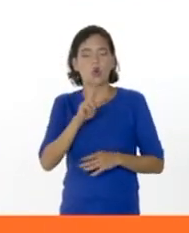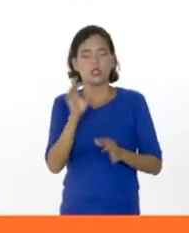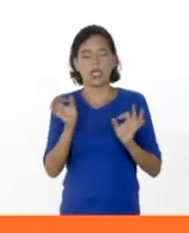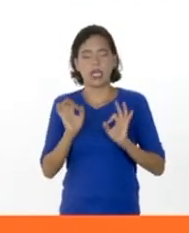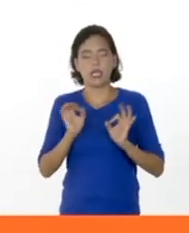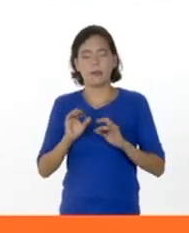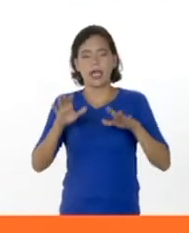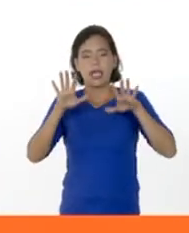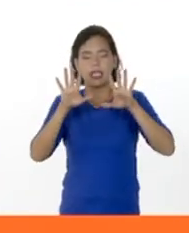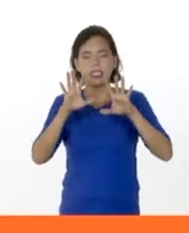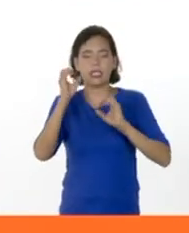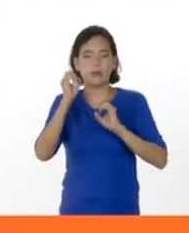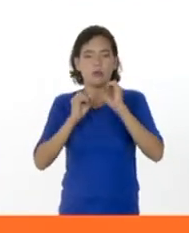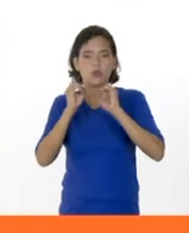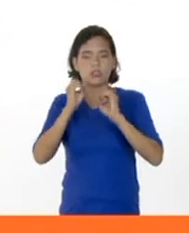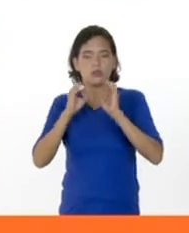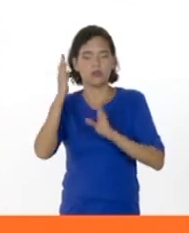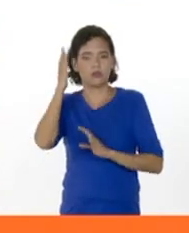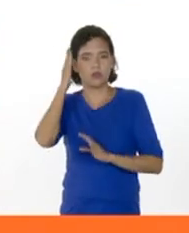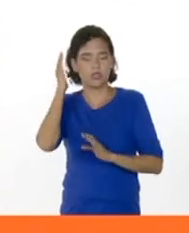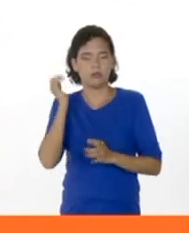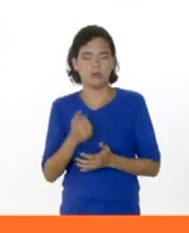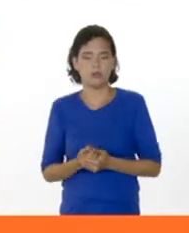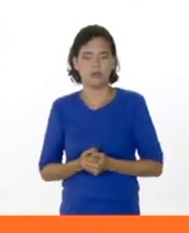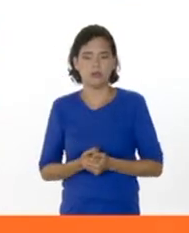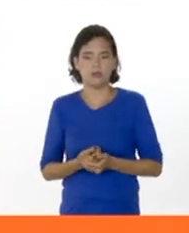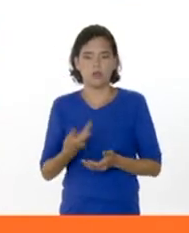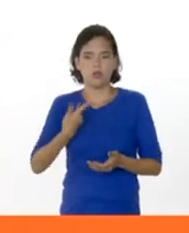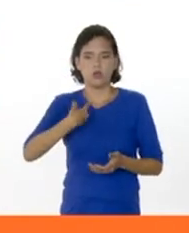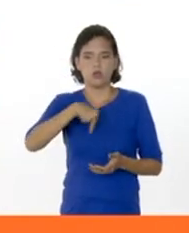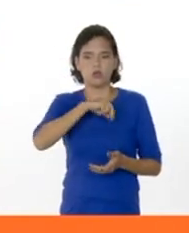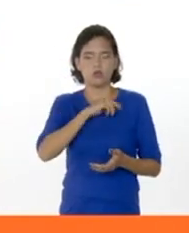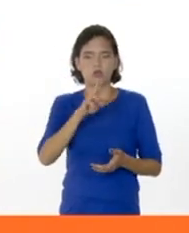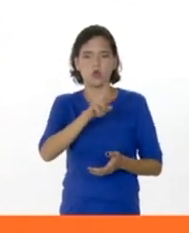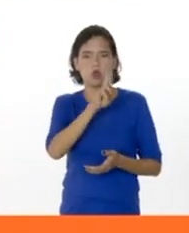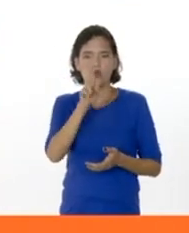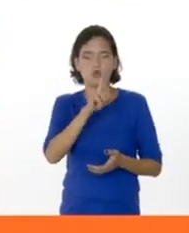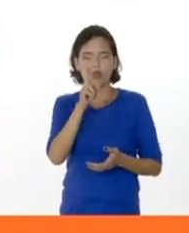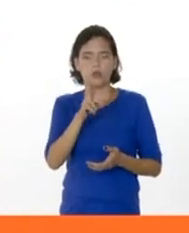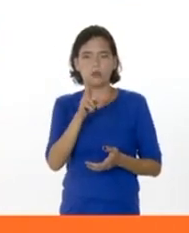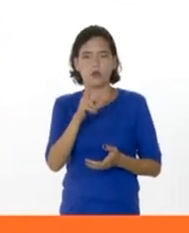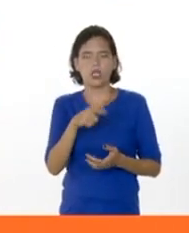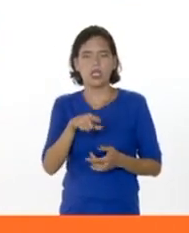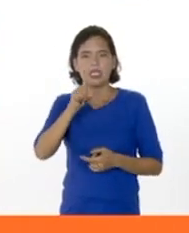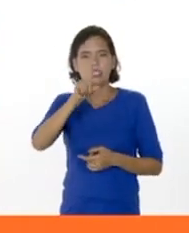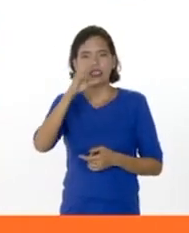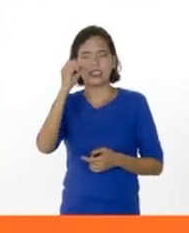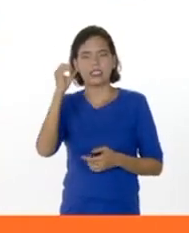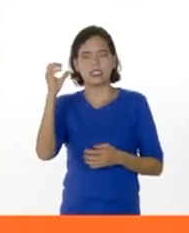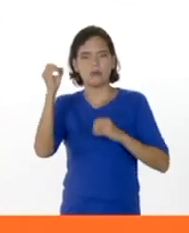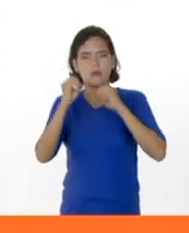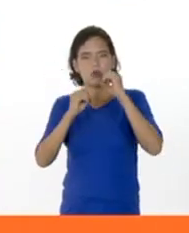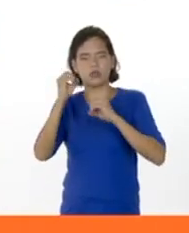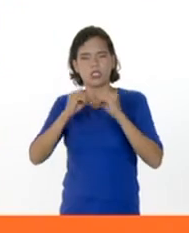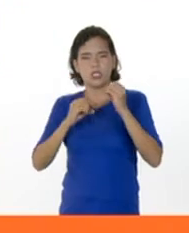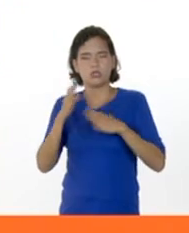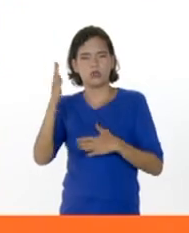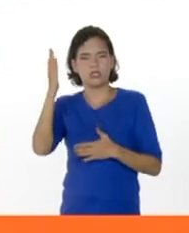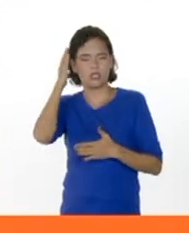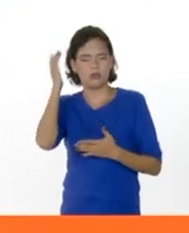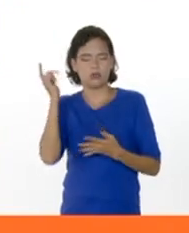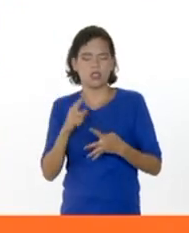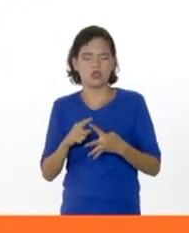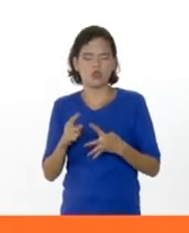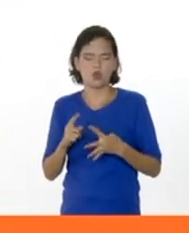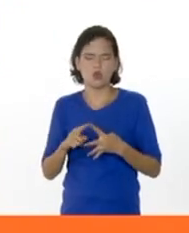de su capacidad. De su capacidad intelectual. Nosotros usamos el 100% del cerebro, muchachos. Eso parece que son cosas del